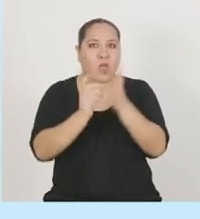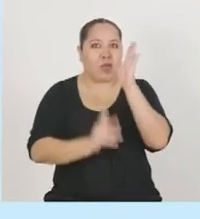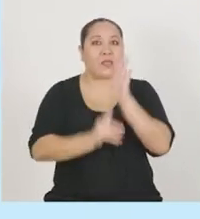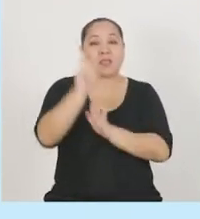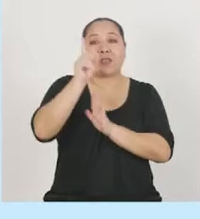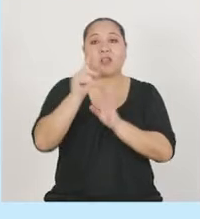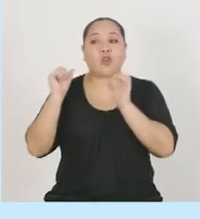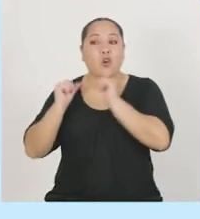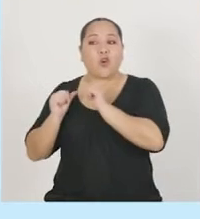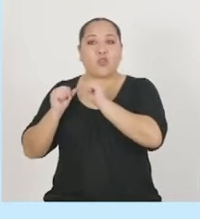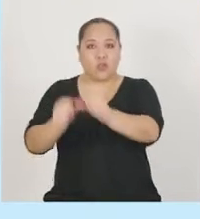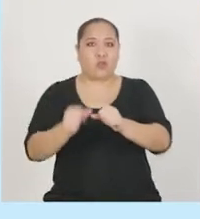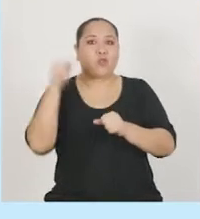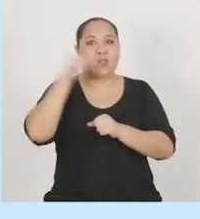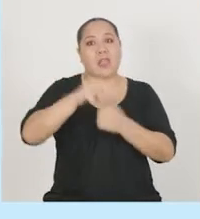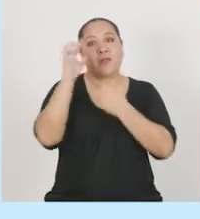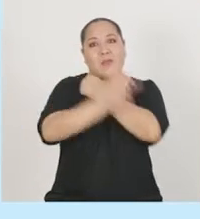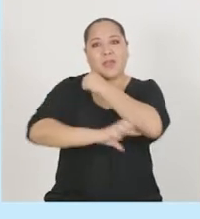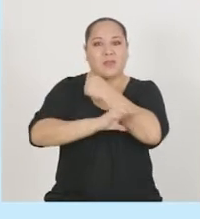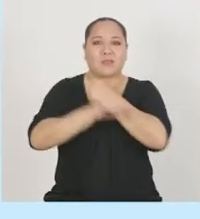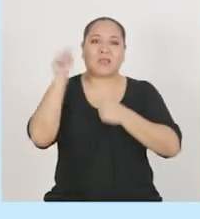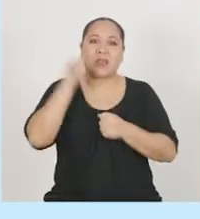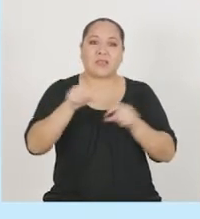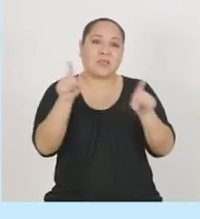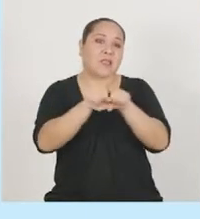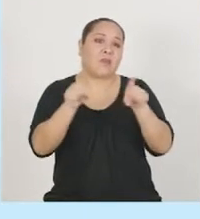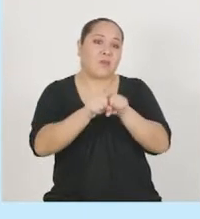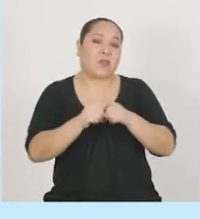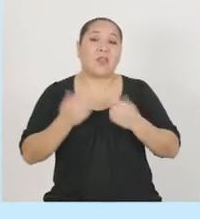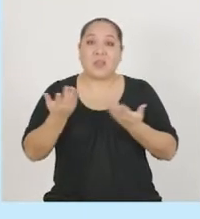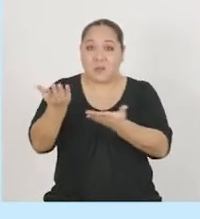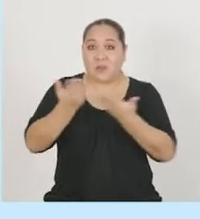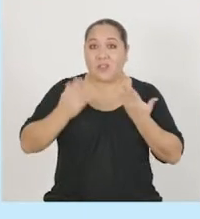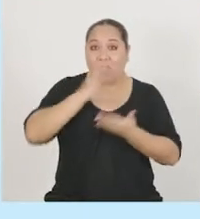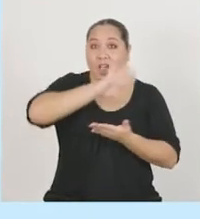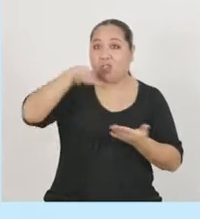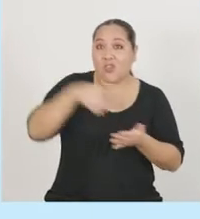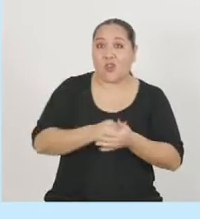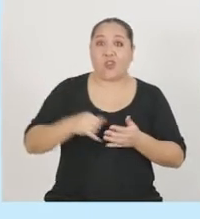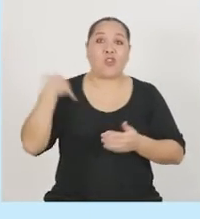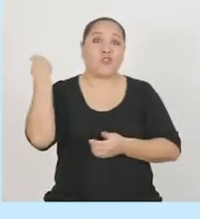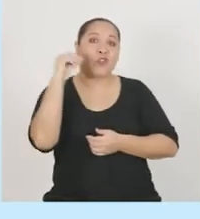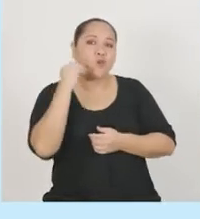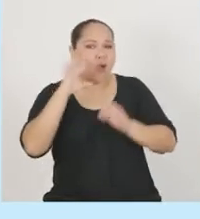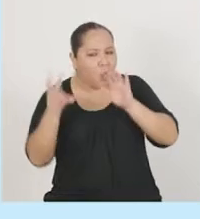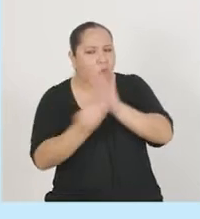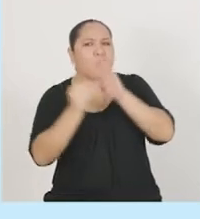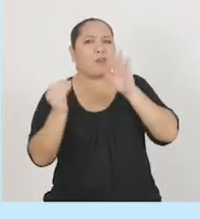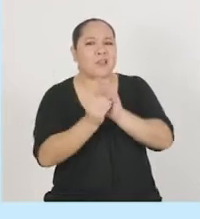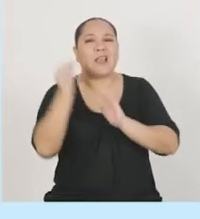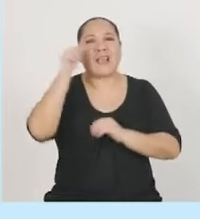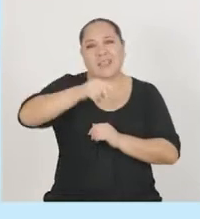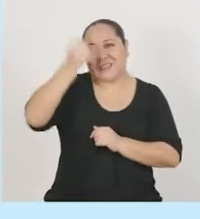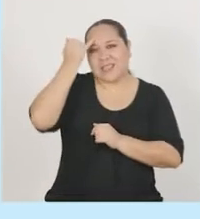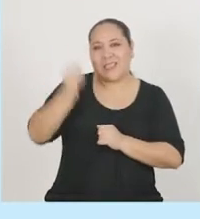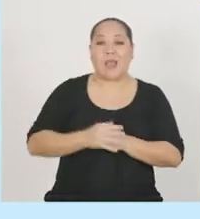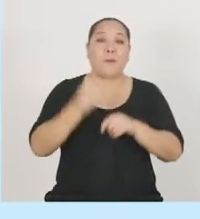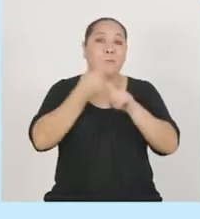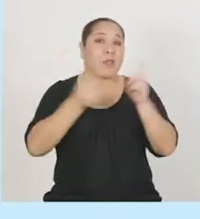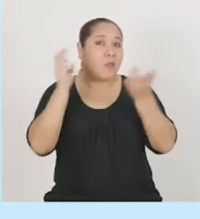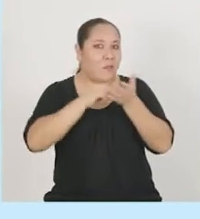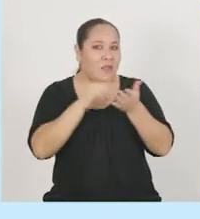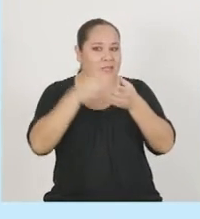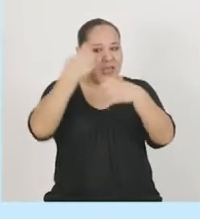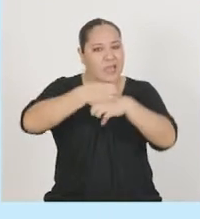con el desarrollo sostenible de nuestro país. Asimismo, invito a todos los adolescentes a sumarse a esta iniciativa,